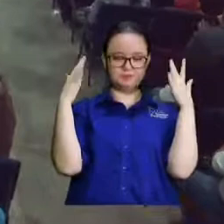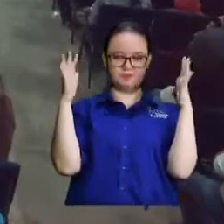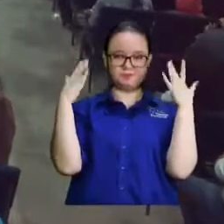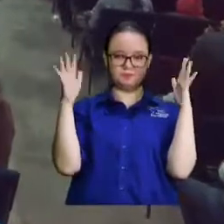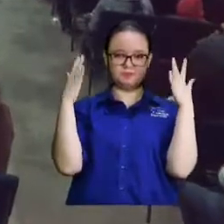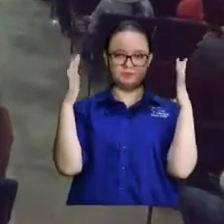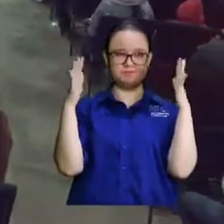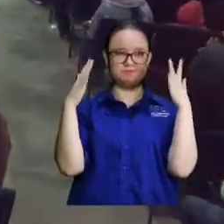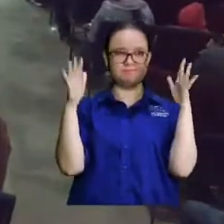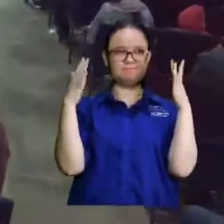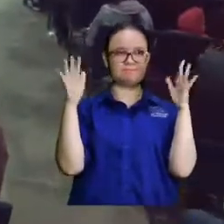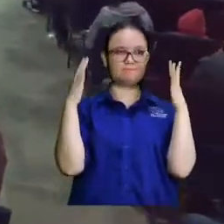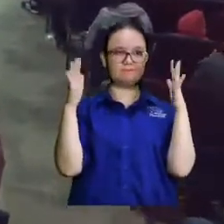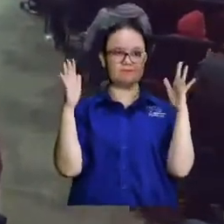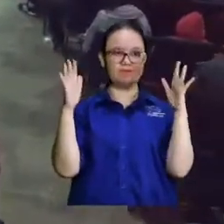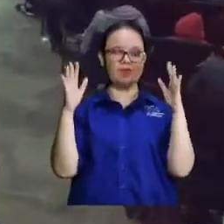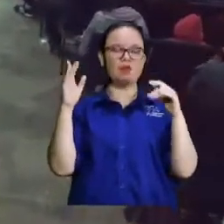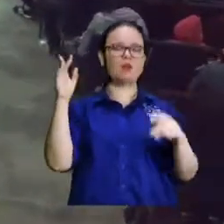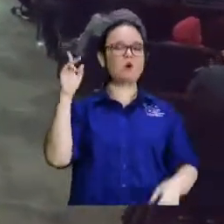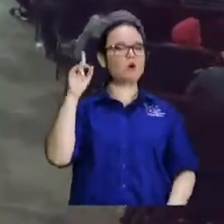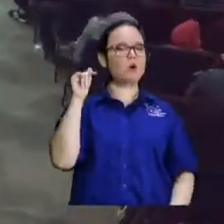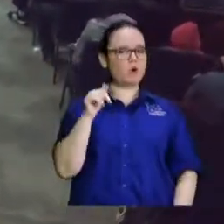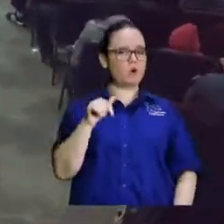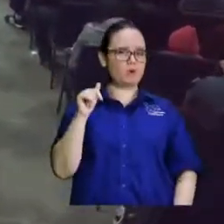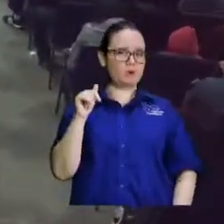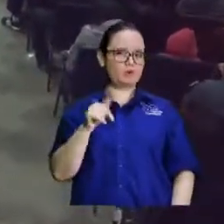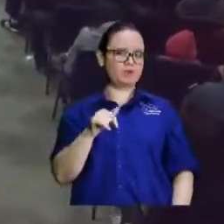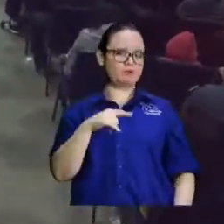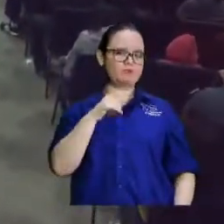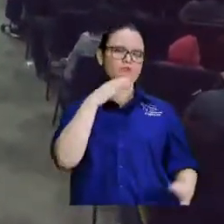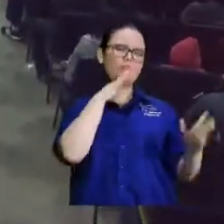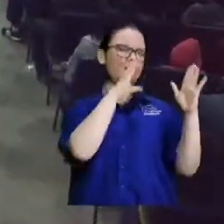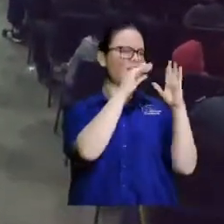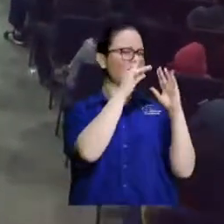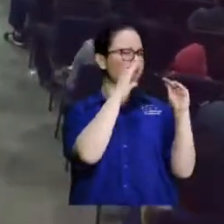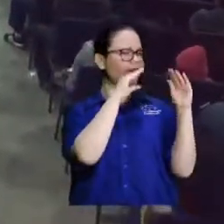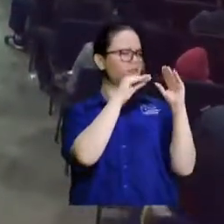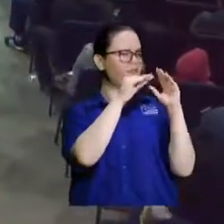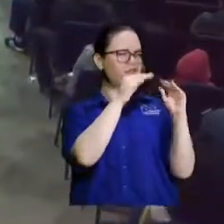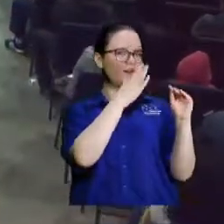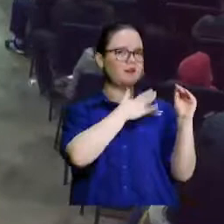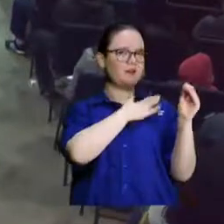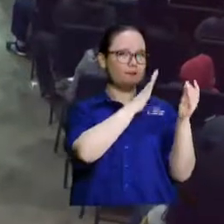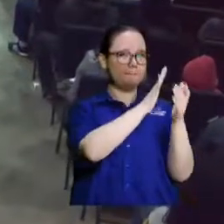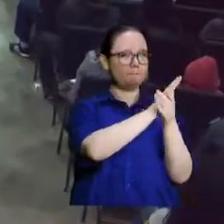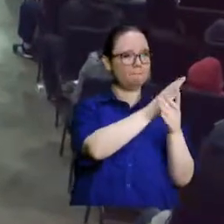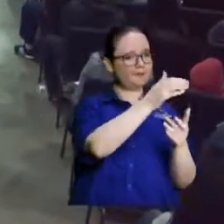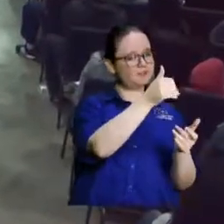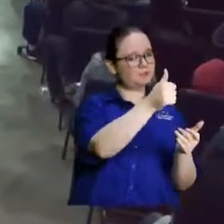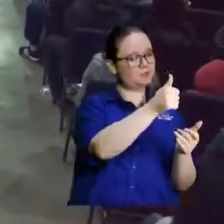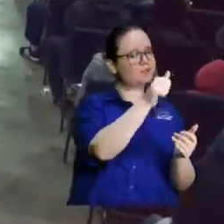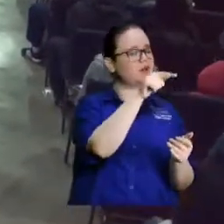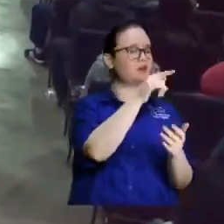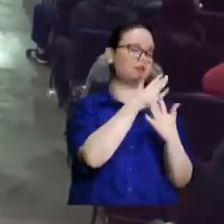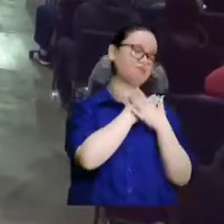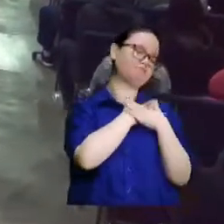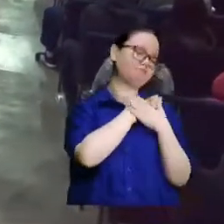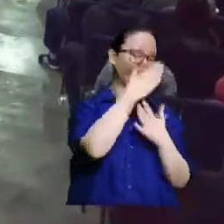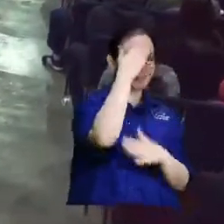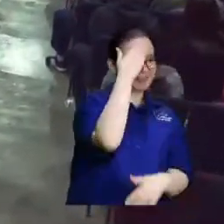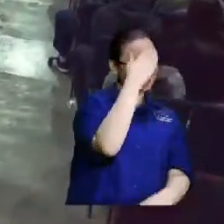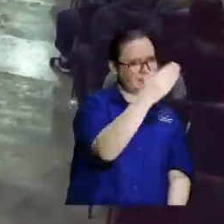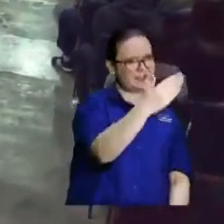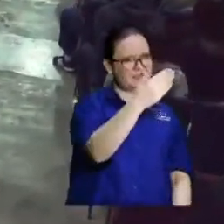Yo le hablaba a mi esposa hace un momento y le decía, mamá, gracias. En otras palabras, gracias, porque